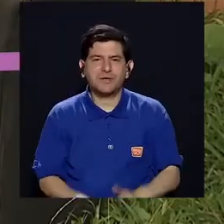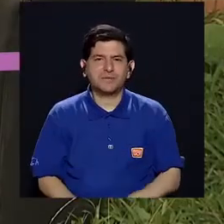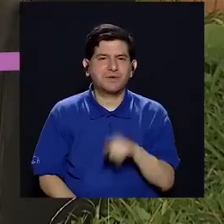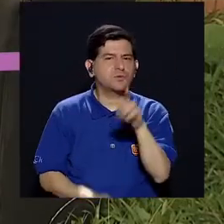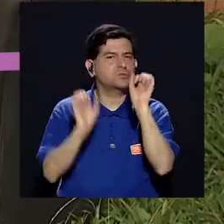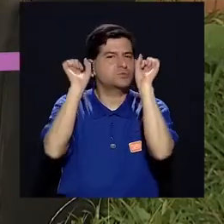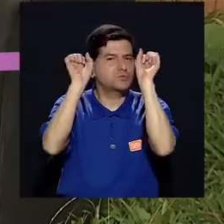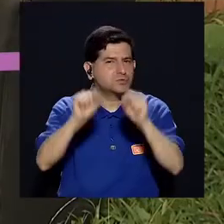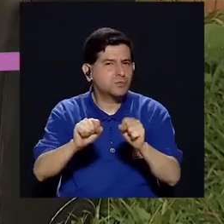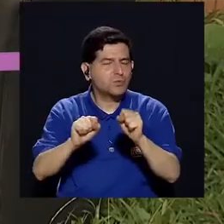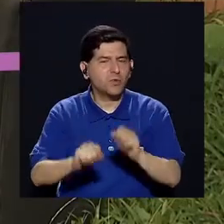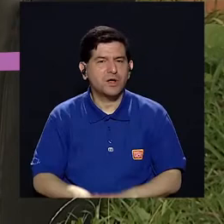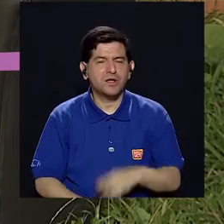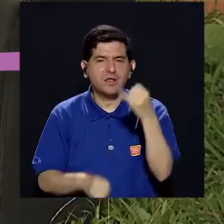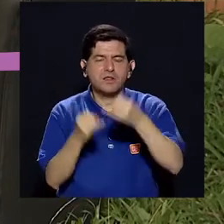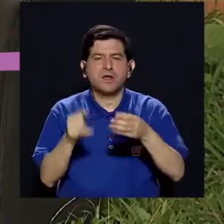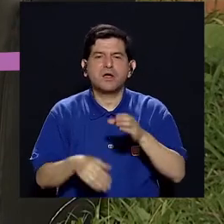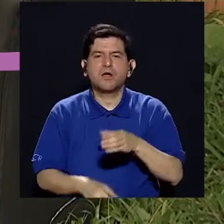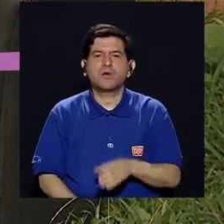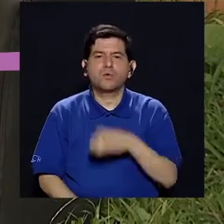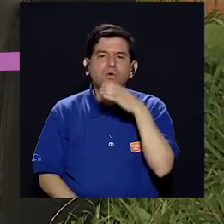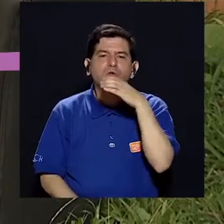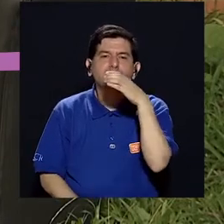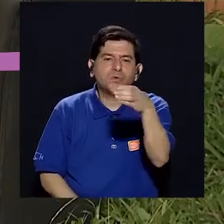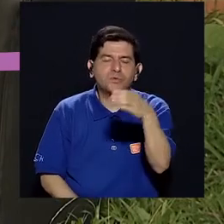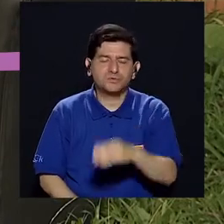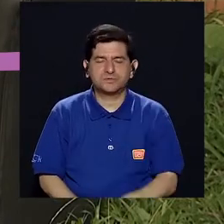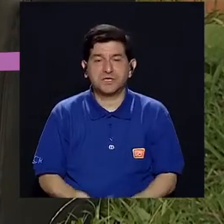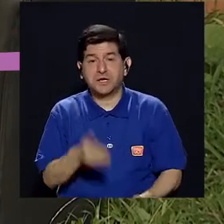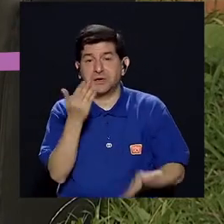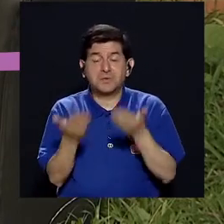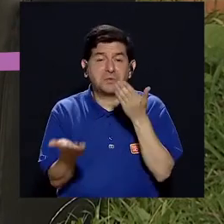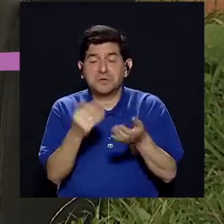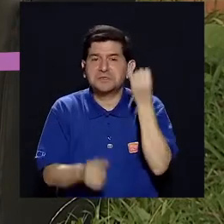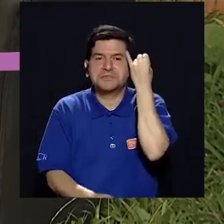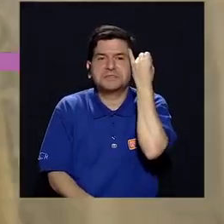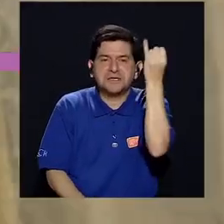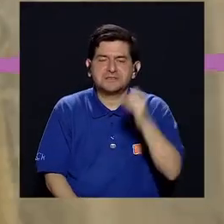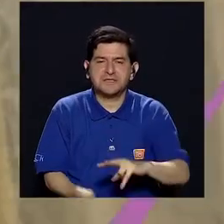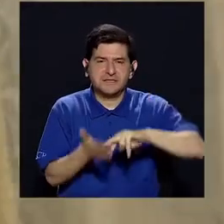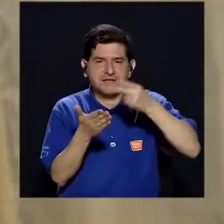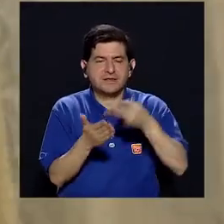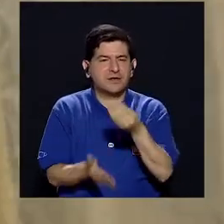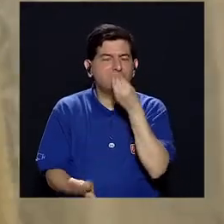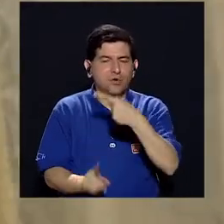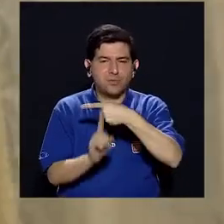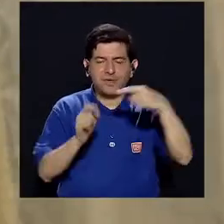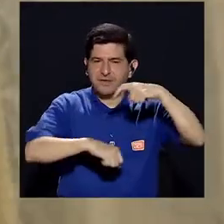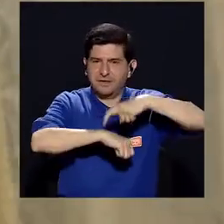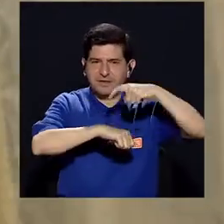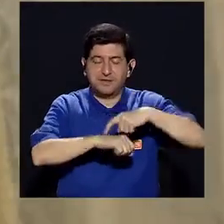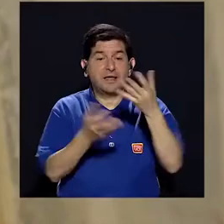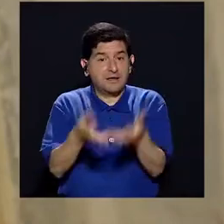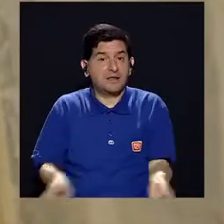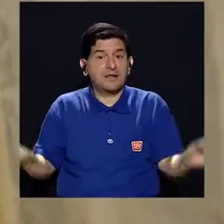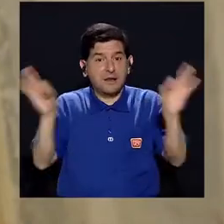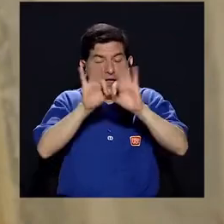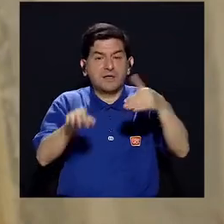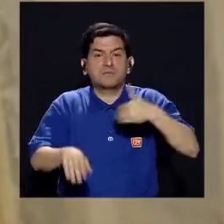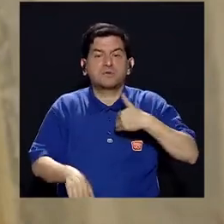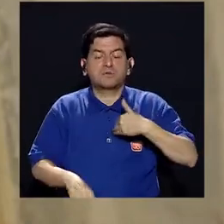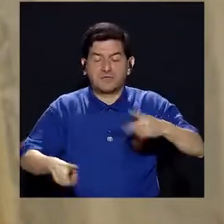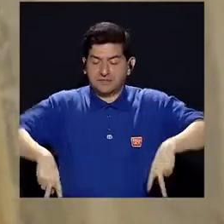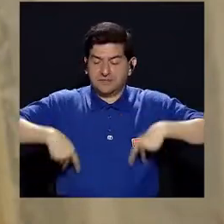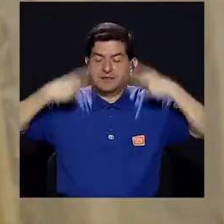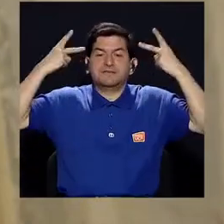programa sin esperar, un último comentario, algunas recomendaciones respecto a lo que son las meriendas y la importancia que ellas